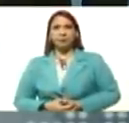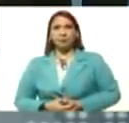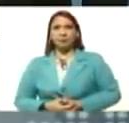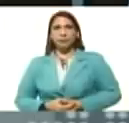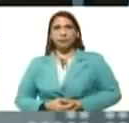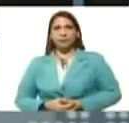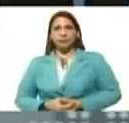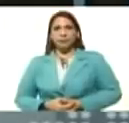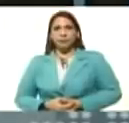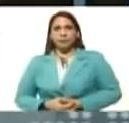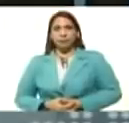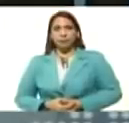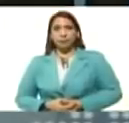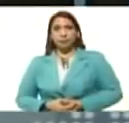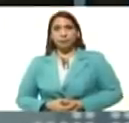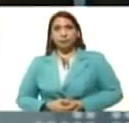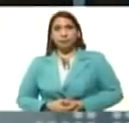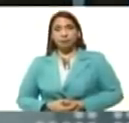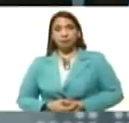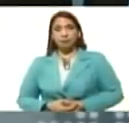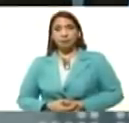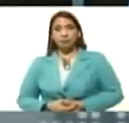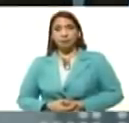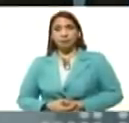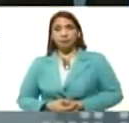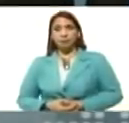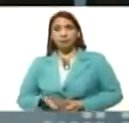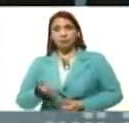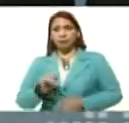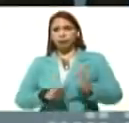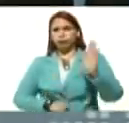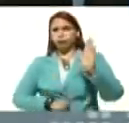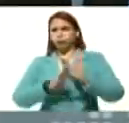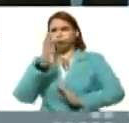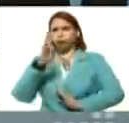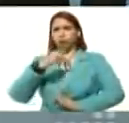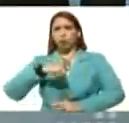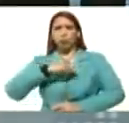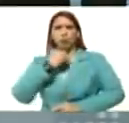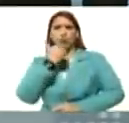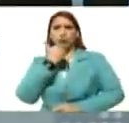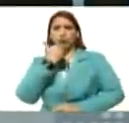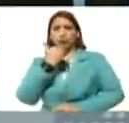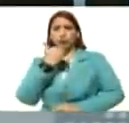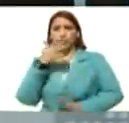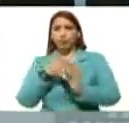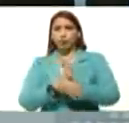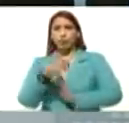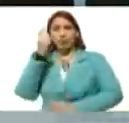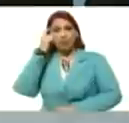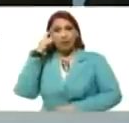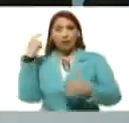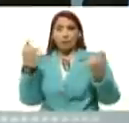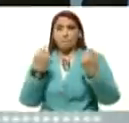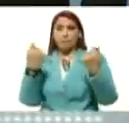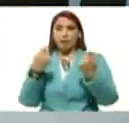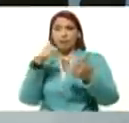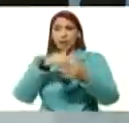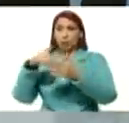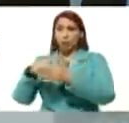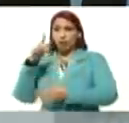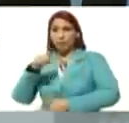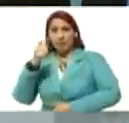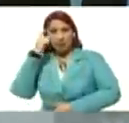Sin lugar a dudas, ha habido un incremento, mientras nos acercamos, a la fecha de la campaña electoral, y de las elecciones,